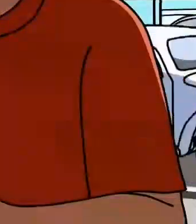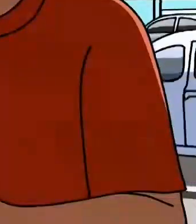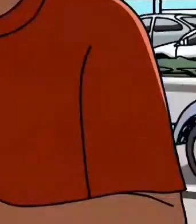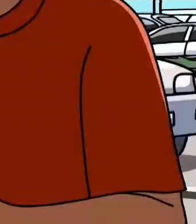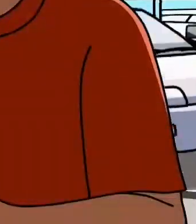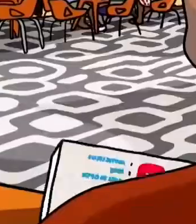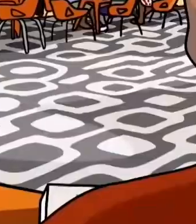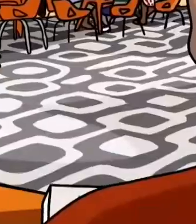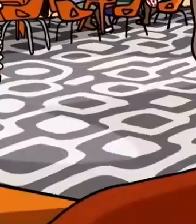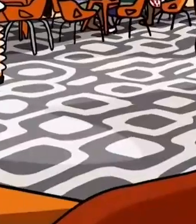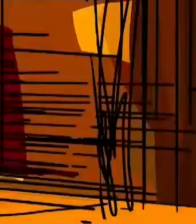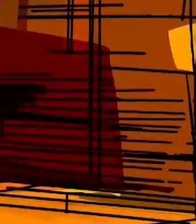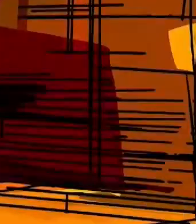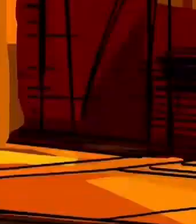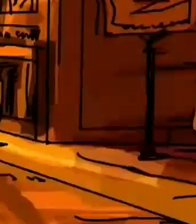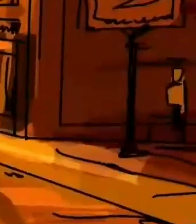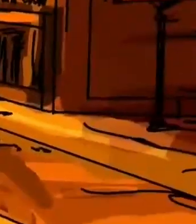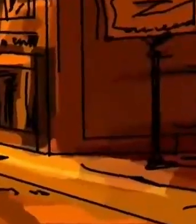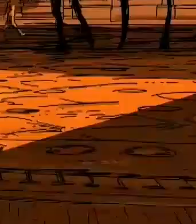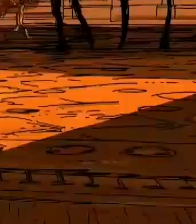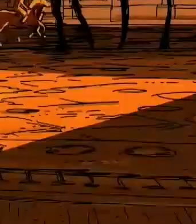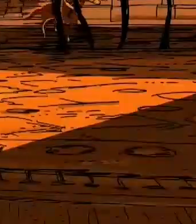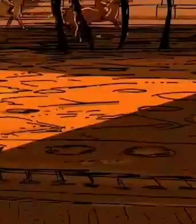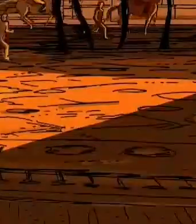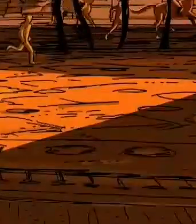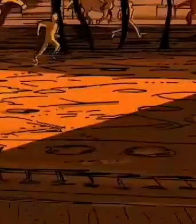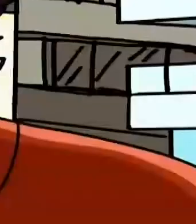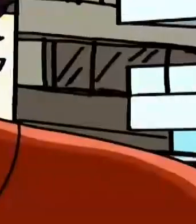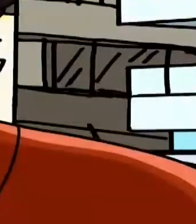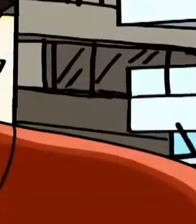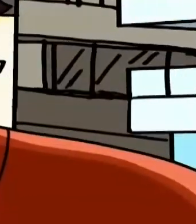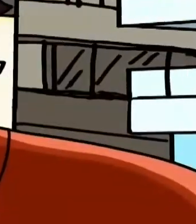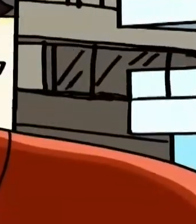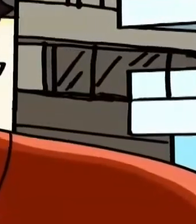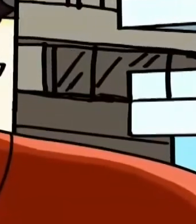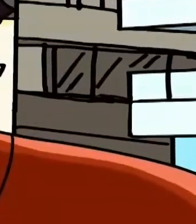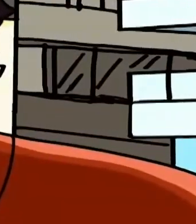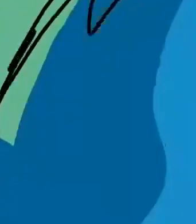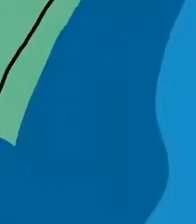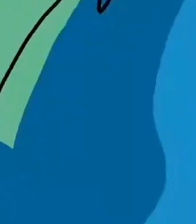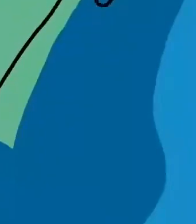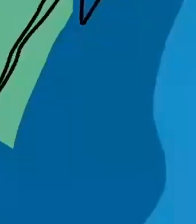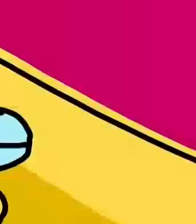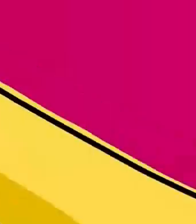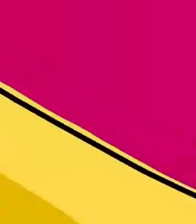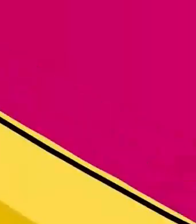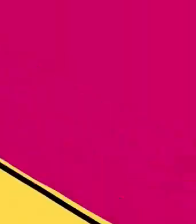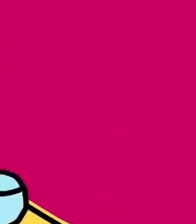¿Y qué le pasó? Una noche desapareció de repente. Me gustaría saber más sobre él.